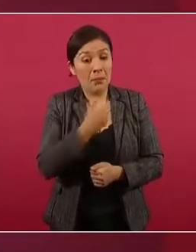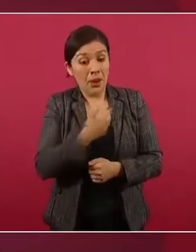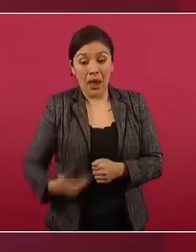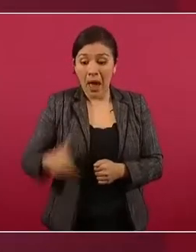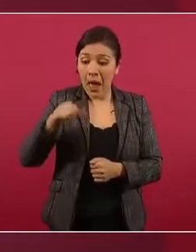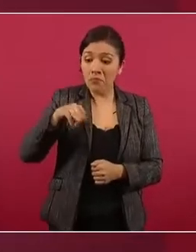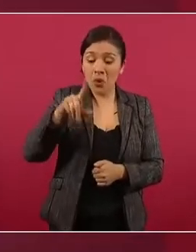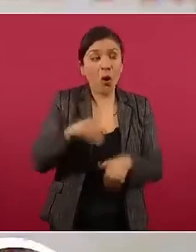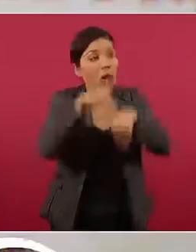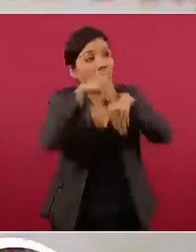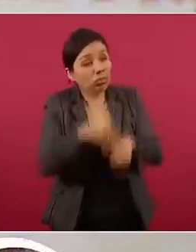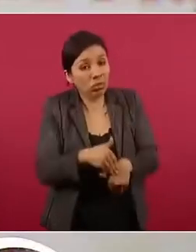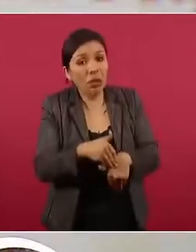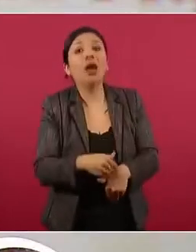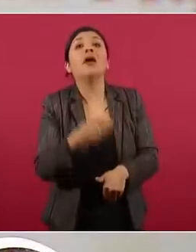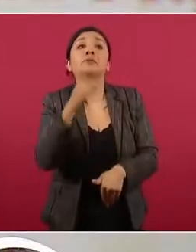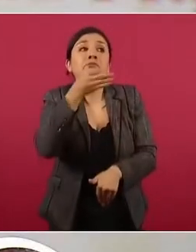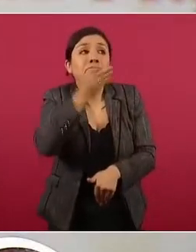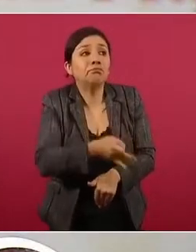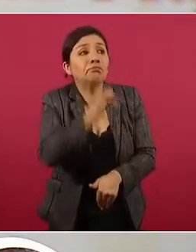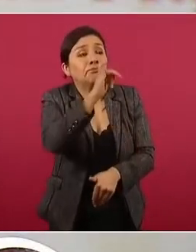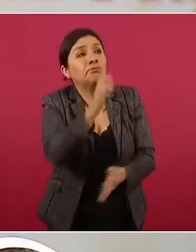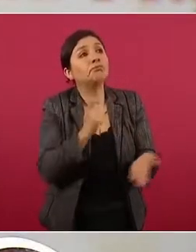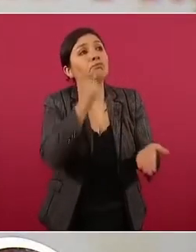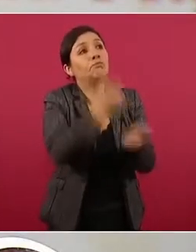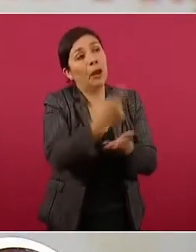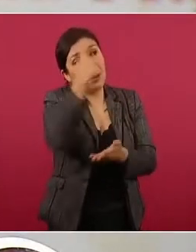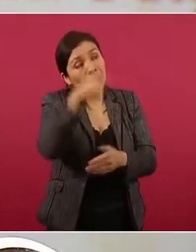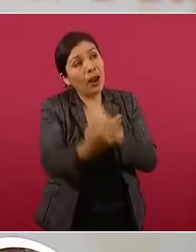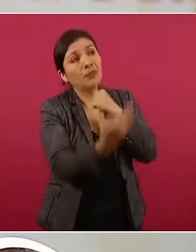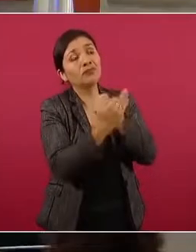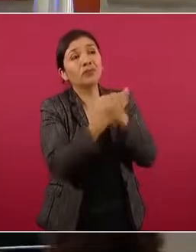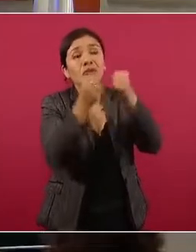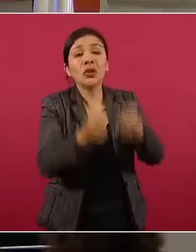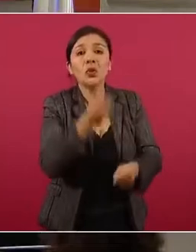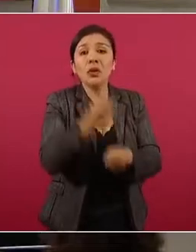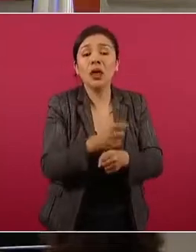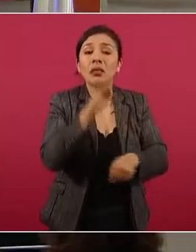sino también aceptó pagar por la seguridad de Estados Unidos.